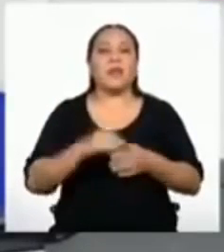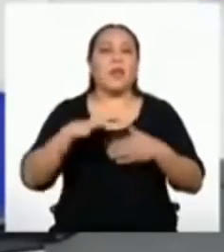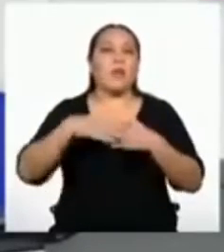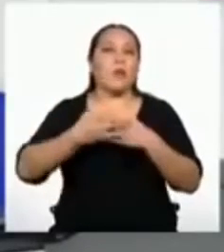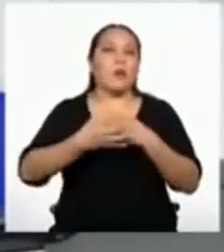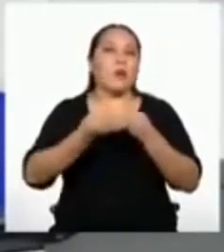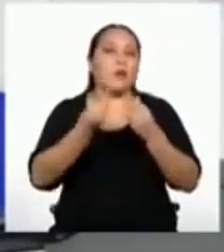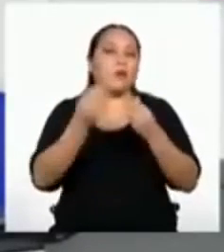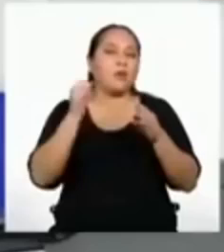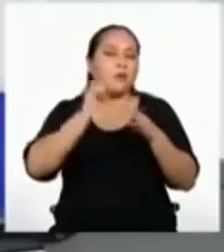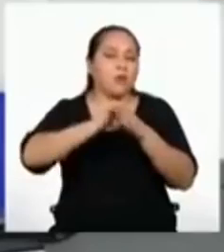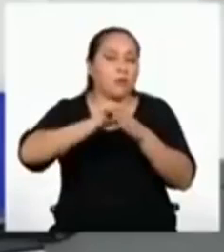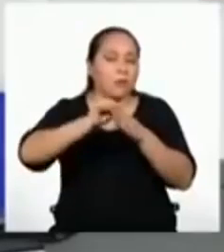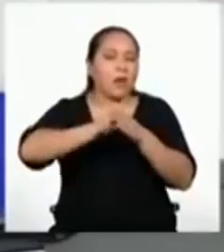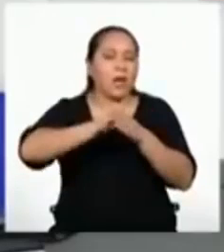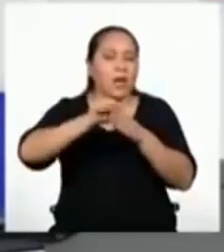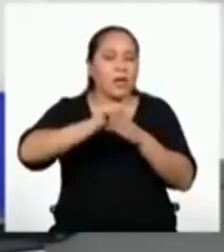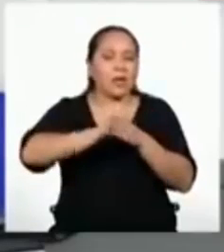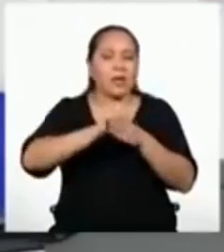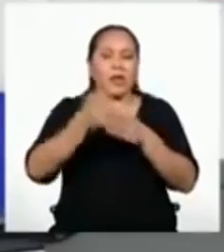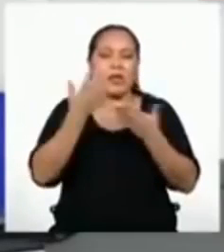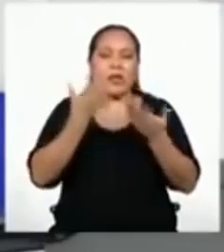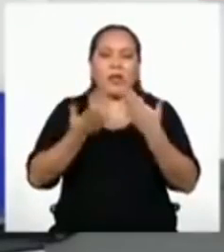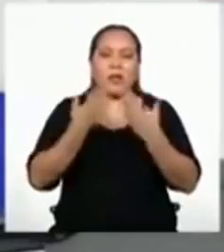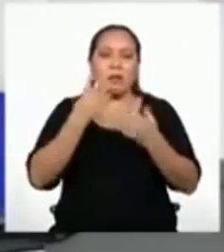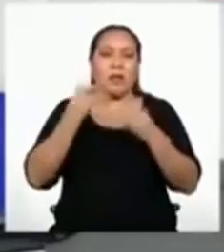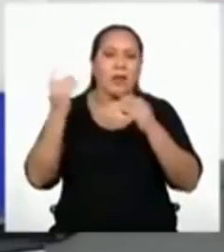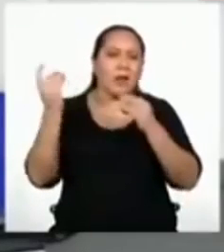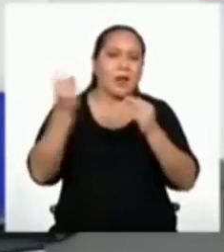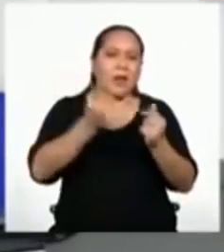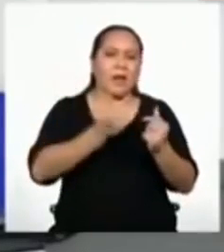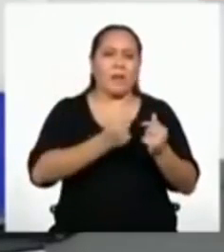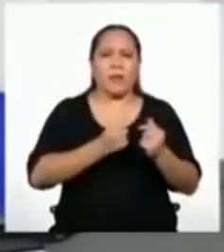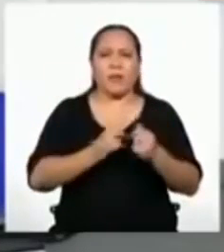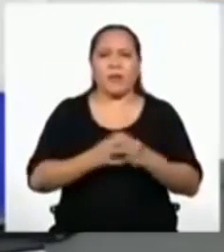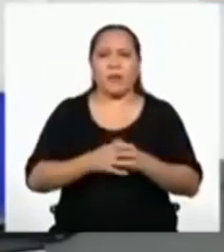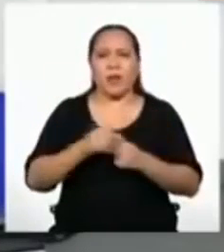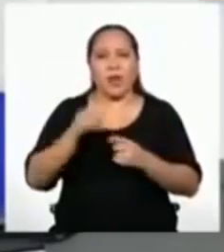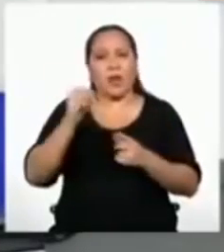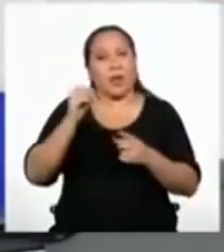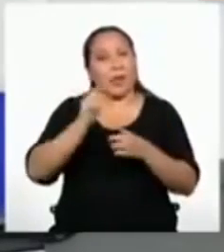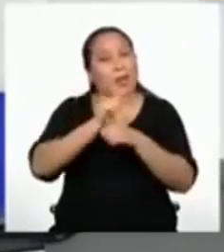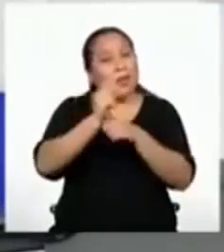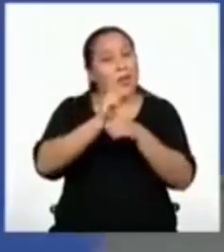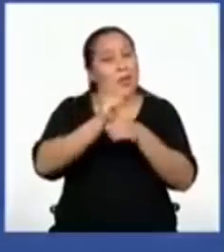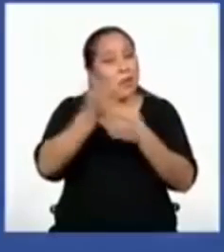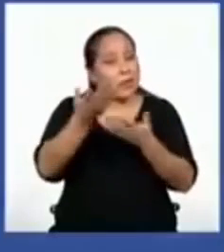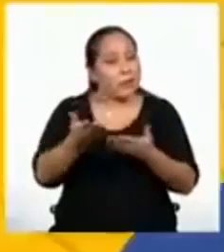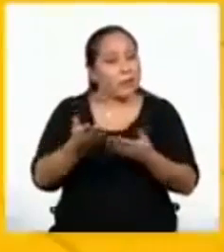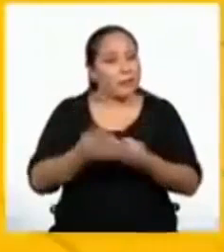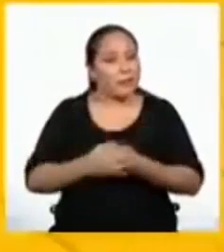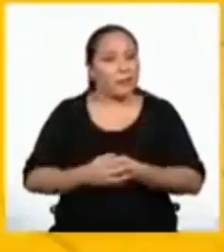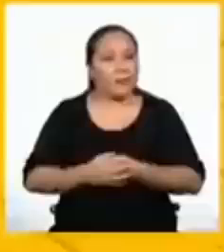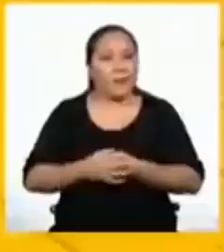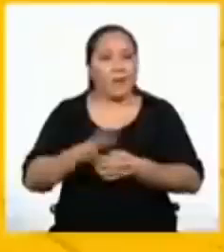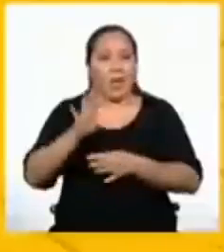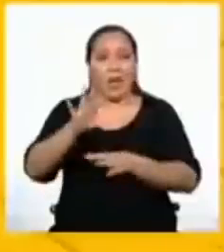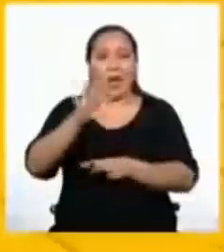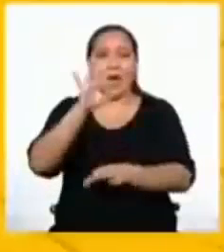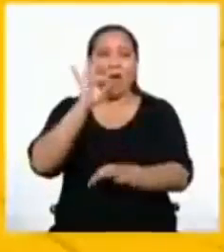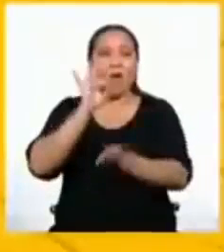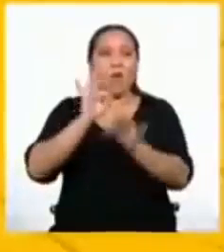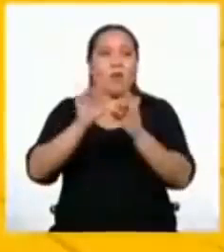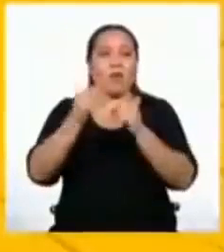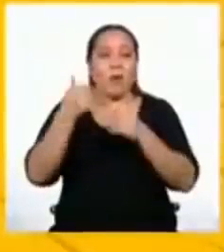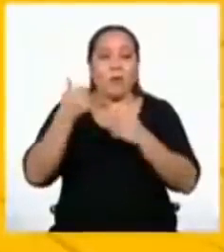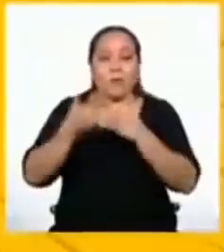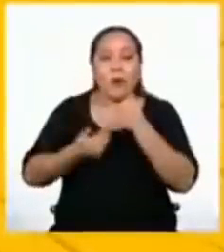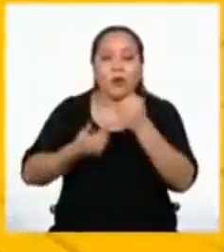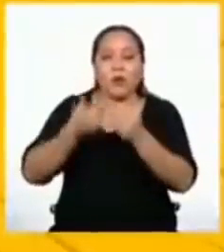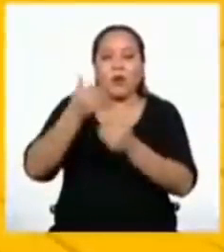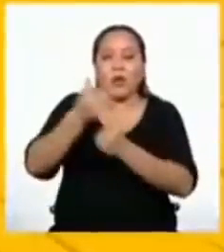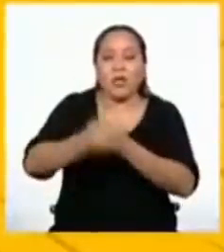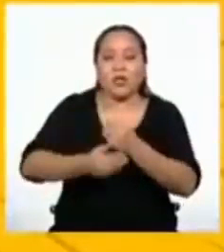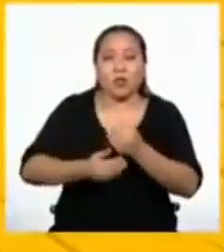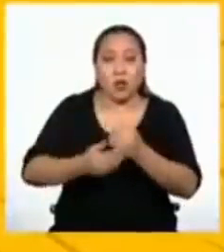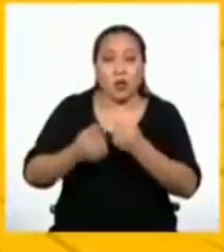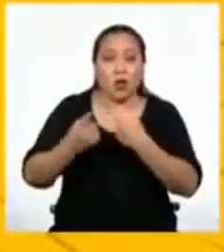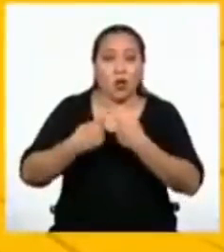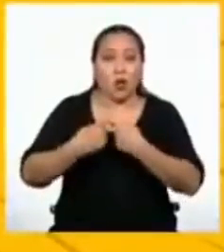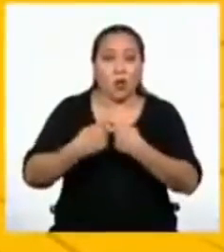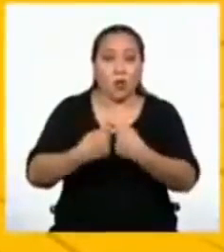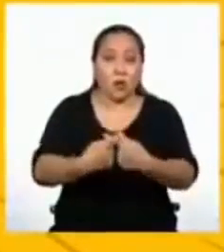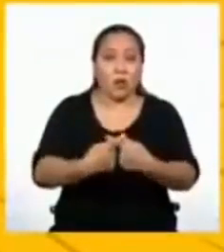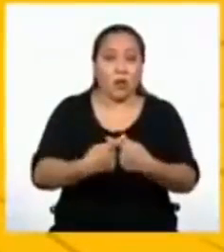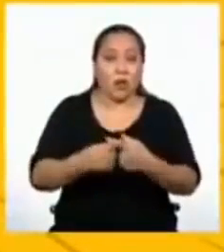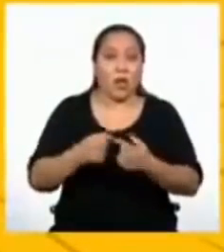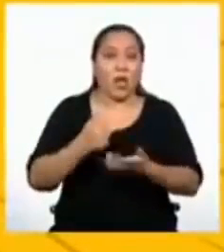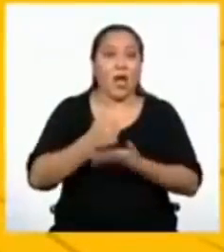de tanta práctica, seguro lo harán al toque. El reto es... Encontrar la progresión geométrica